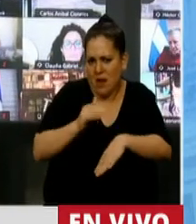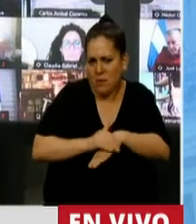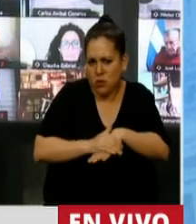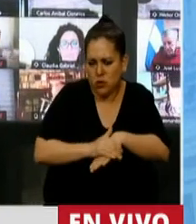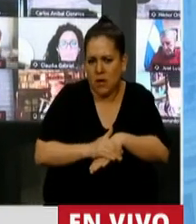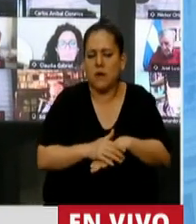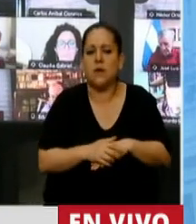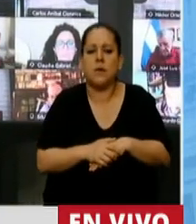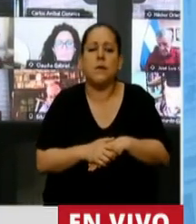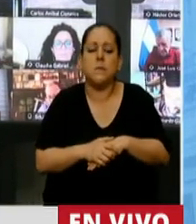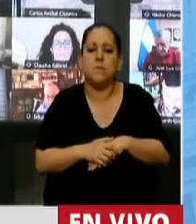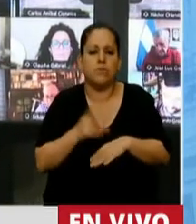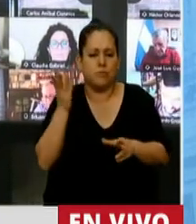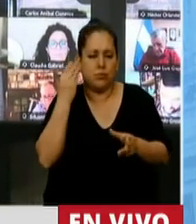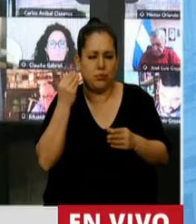tenemos la obligación de intentarlo.